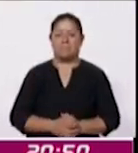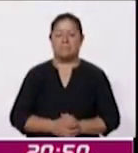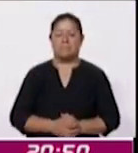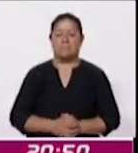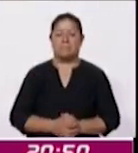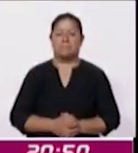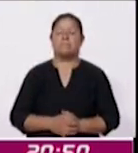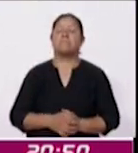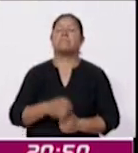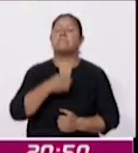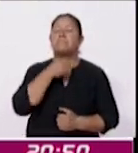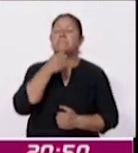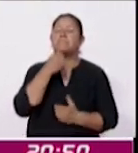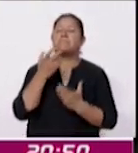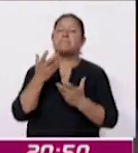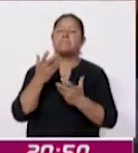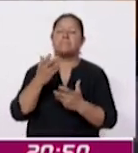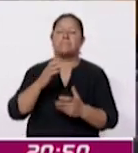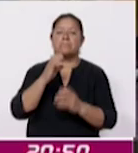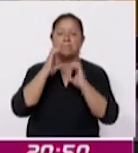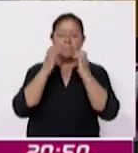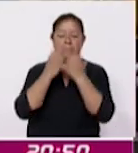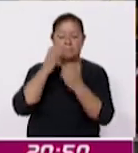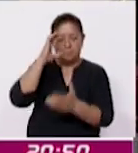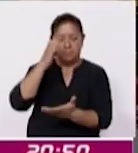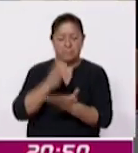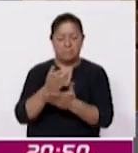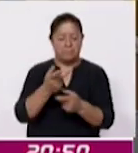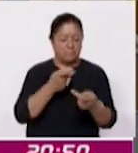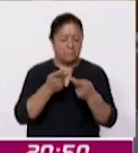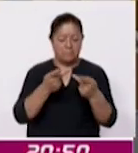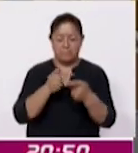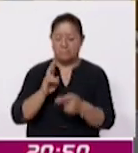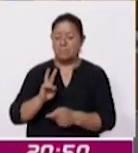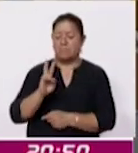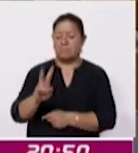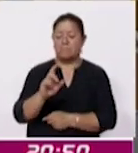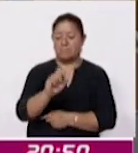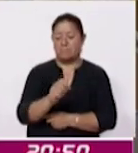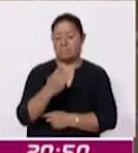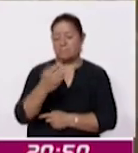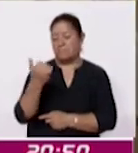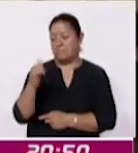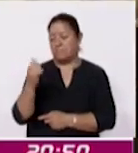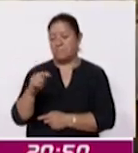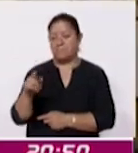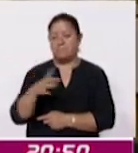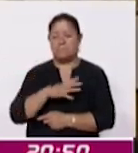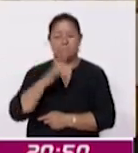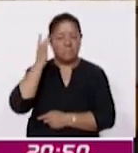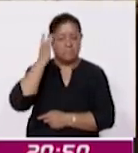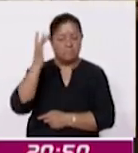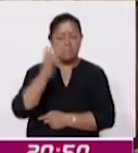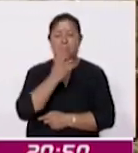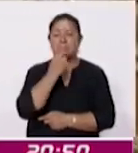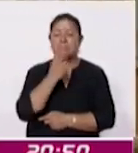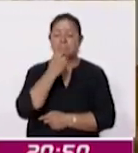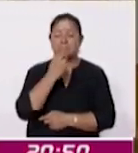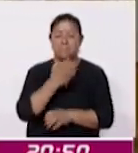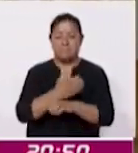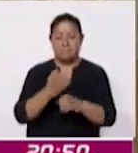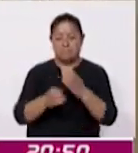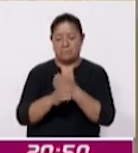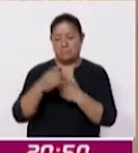La Comunidad Católica de Tlaxcala se prepara para recibir este viernes 23 de agosto las reliquias de San Judas Tadeo que llegará a la